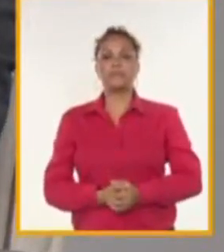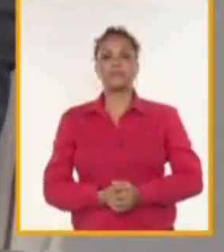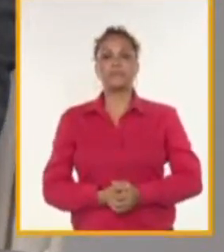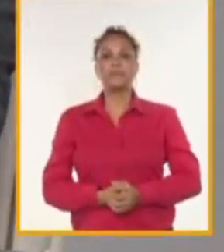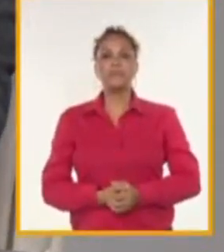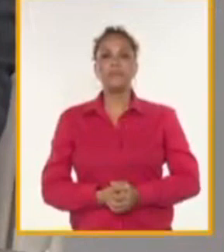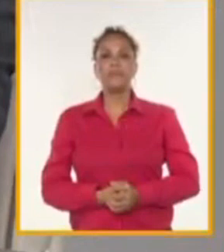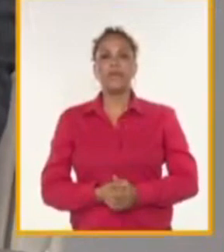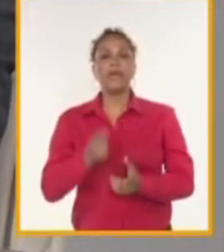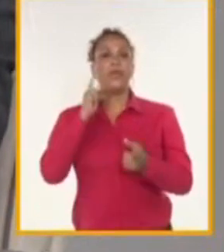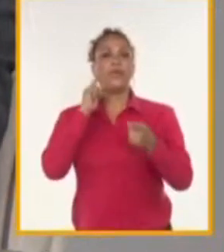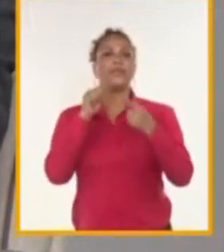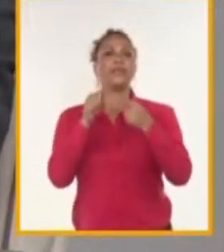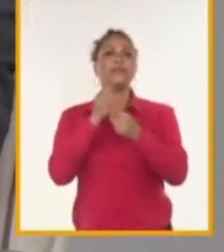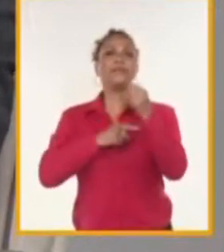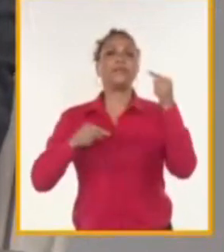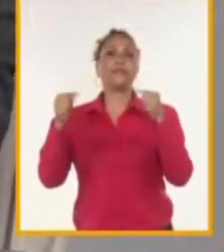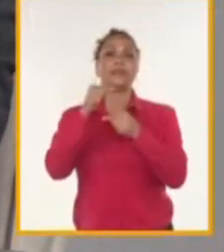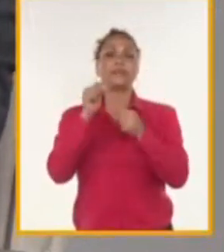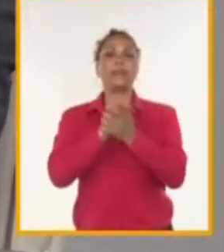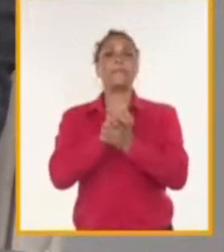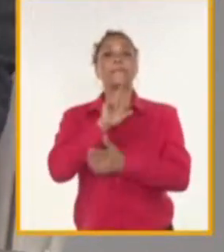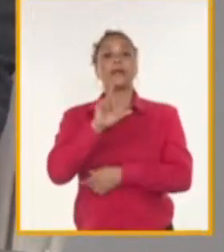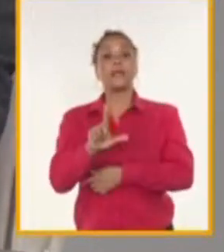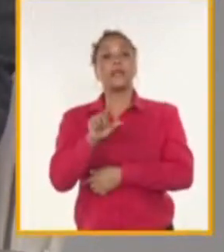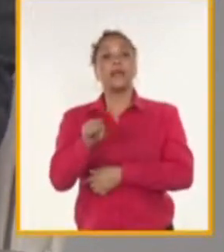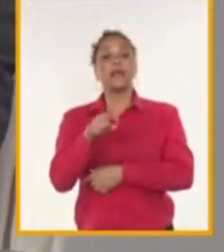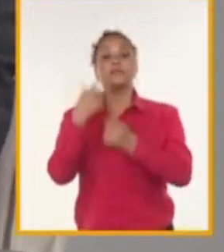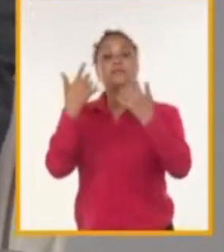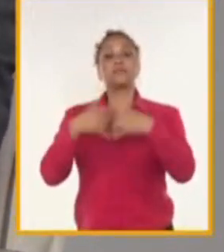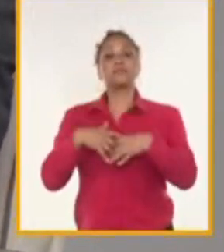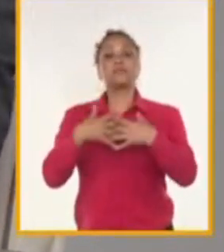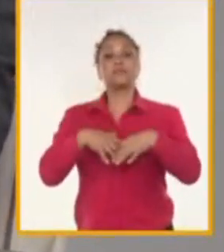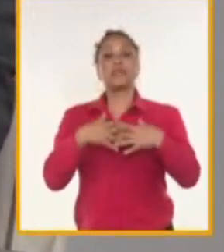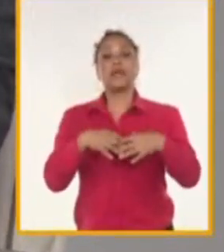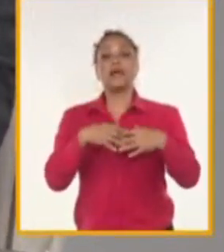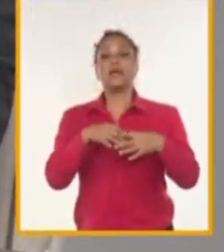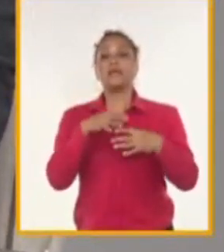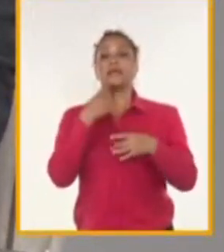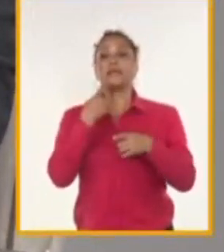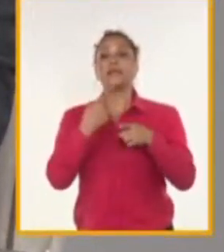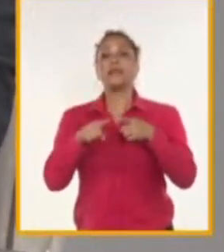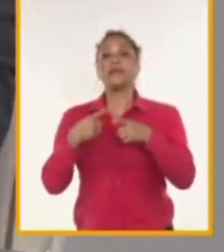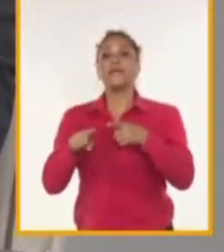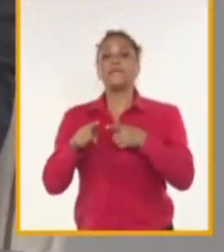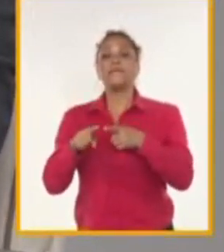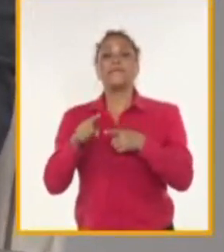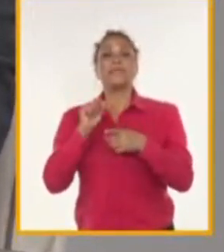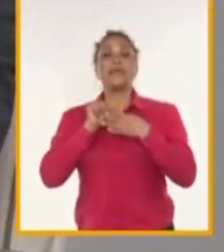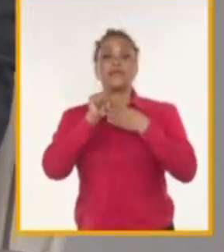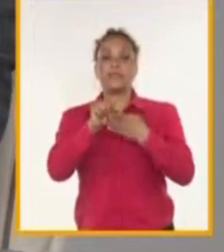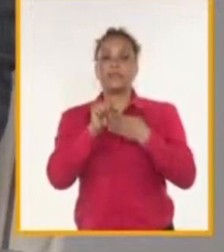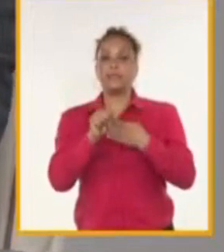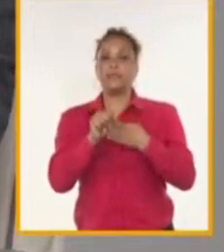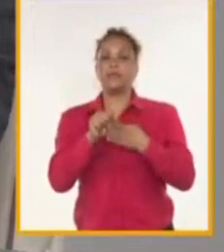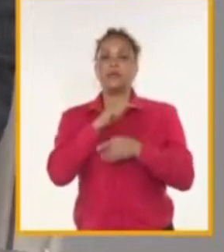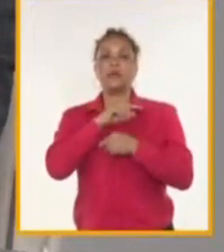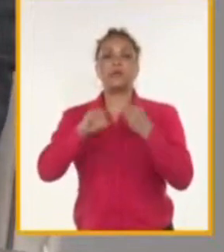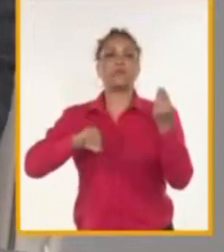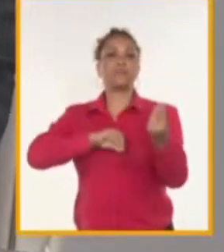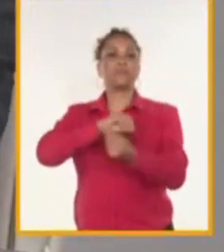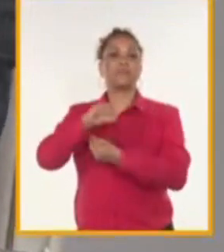su objetivo fundamental es desde allí generar producciones de bienes y servicios con el objetivo de sustituir